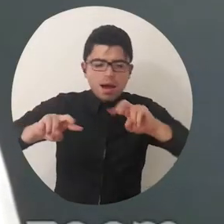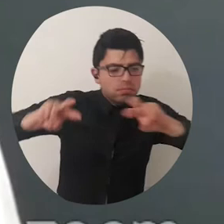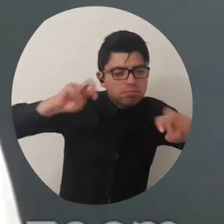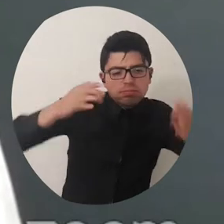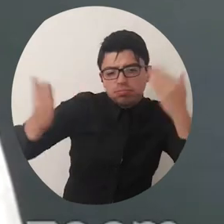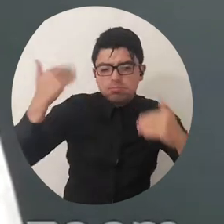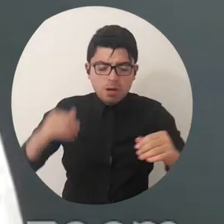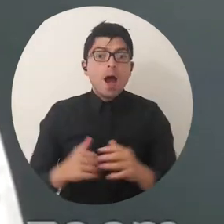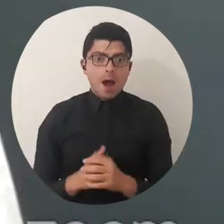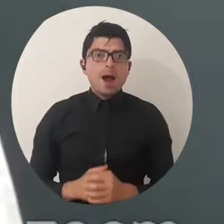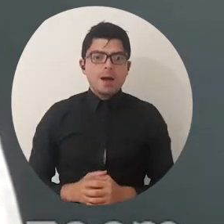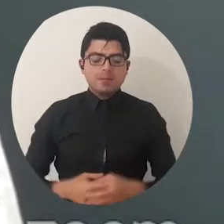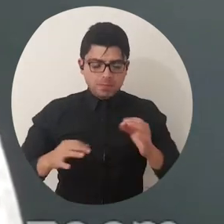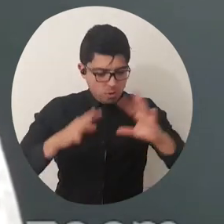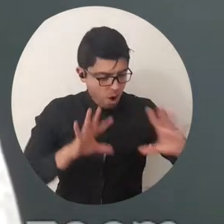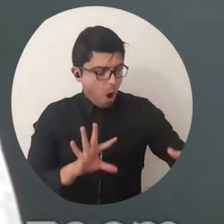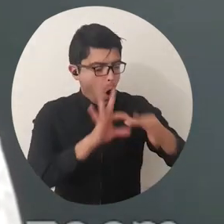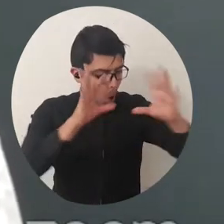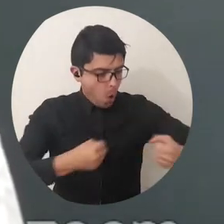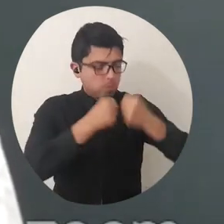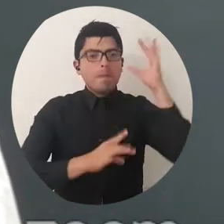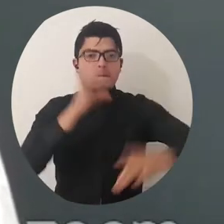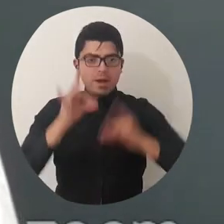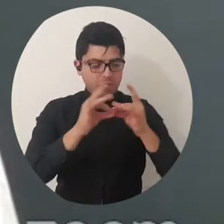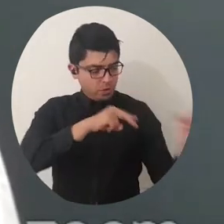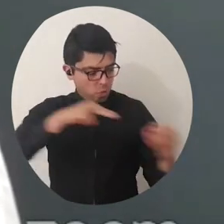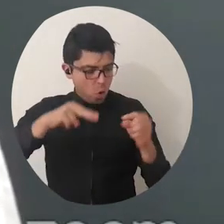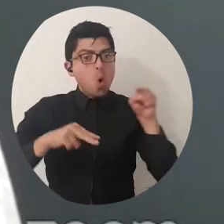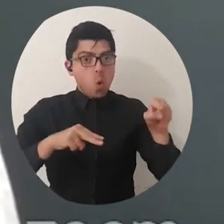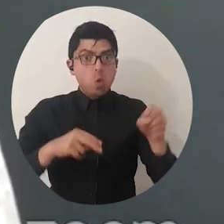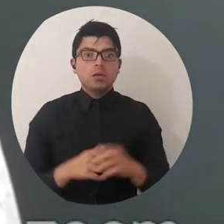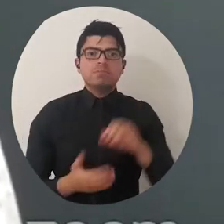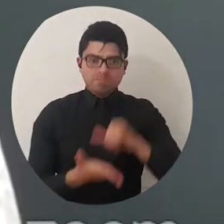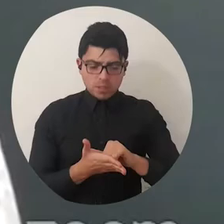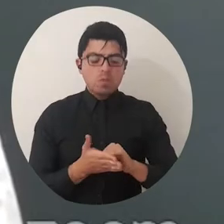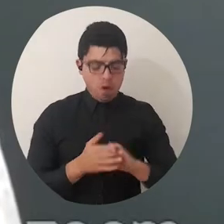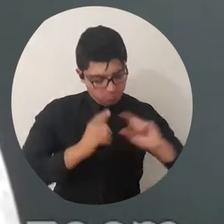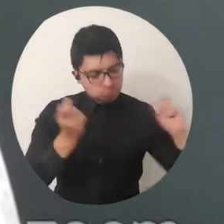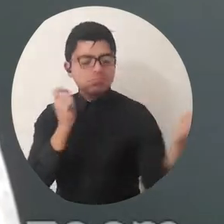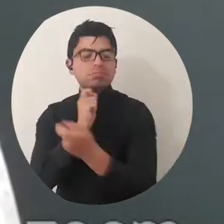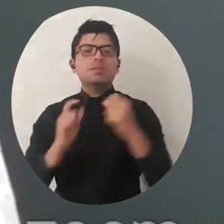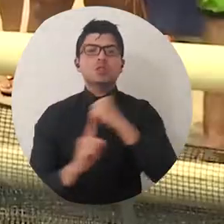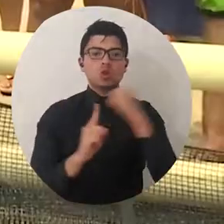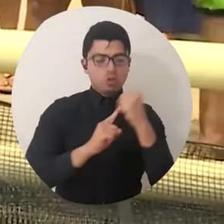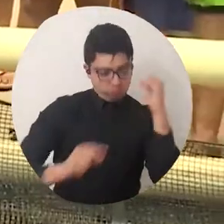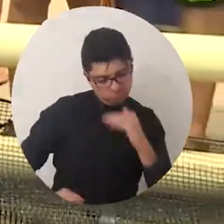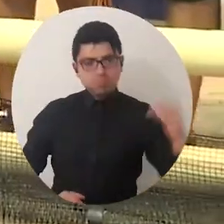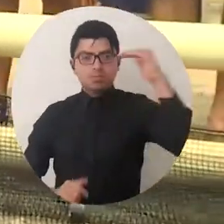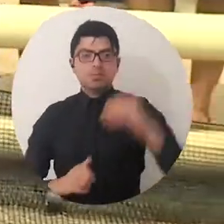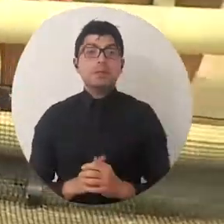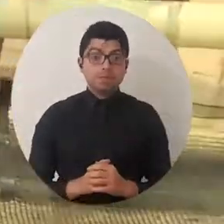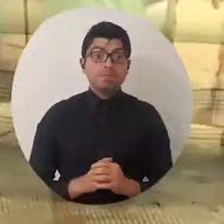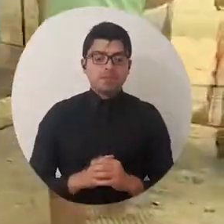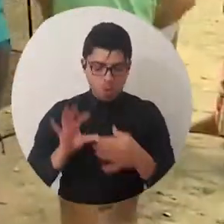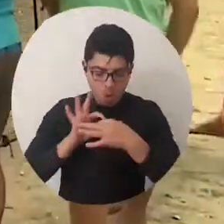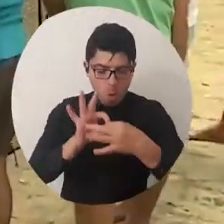firmemente que es el aliado perfecto con un mecanismo de ascensor y transformación social y